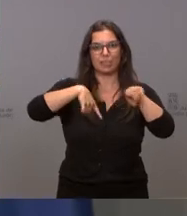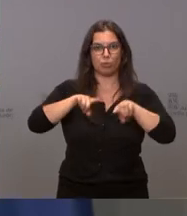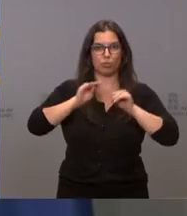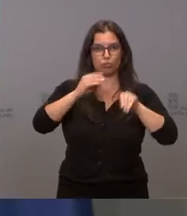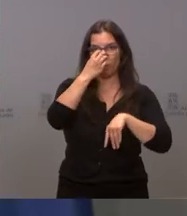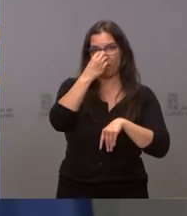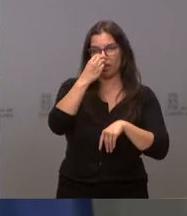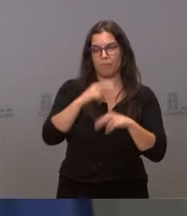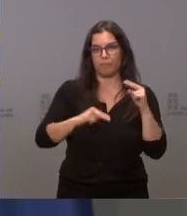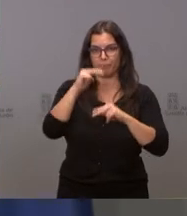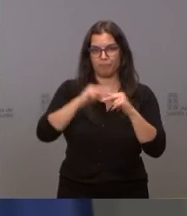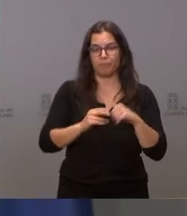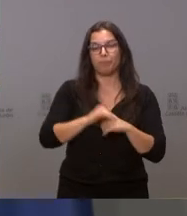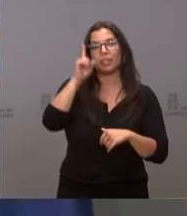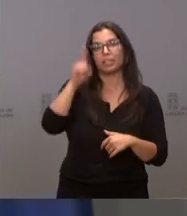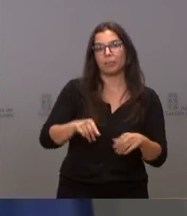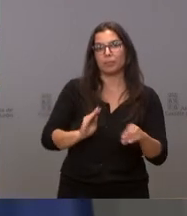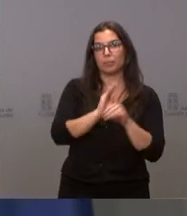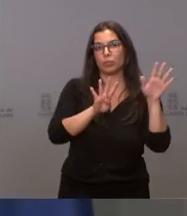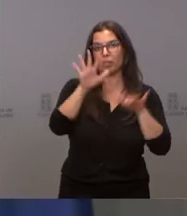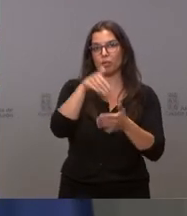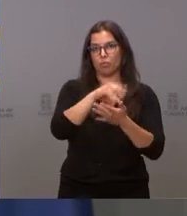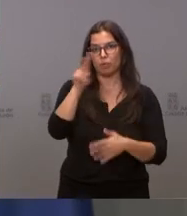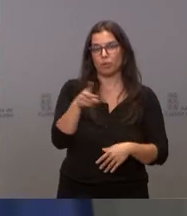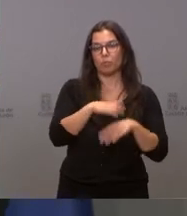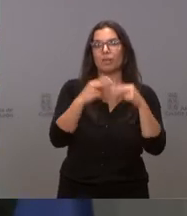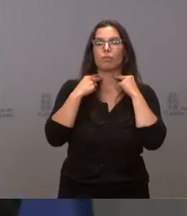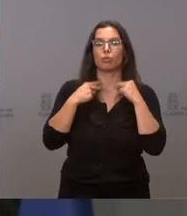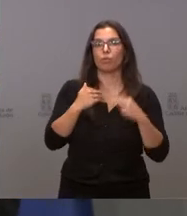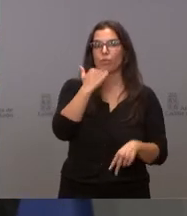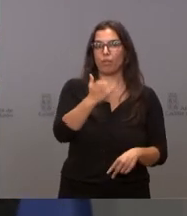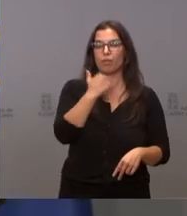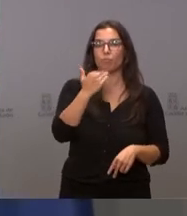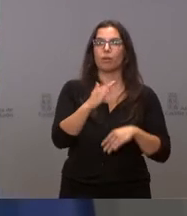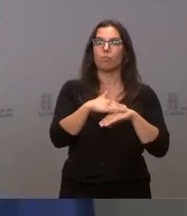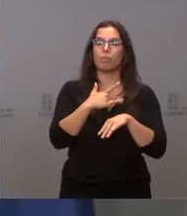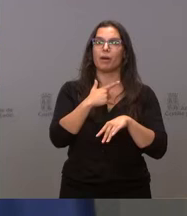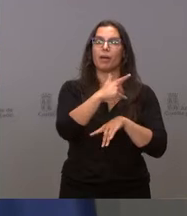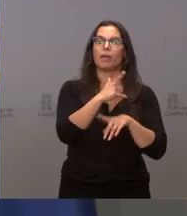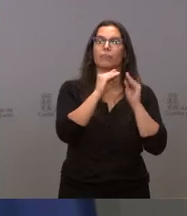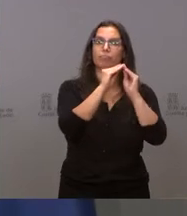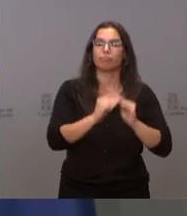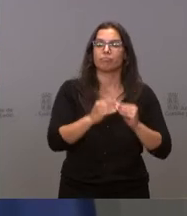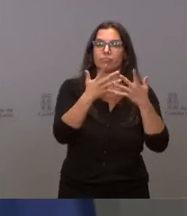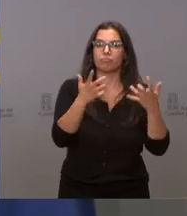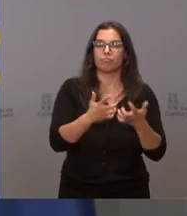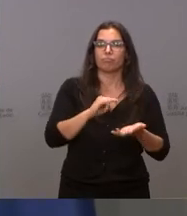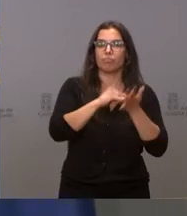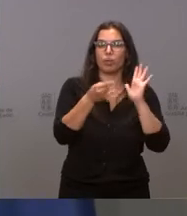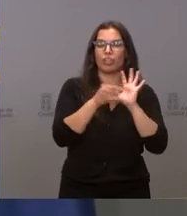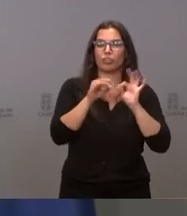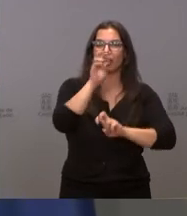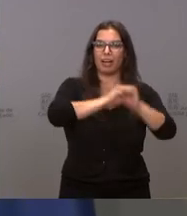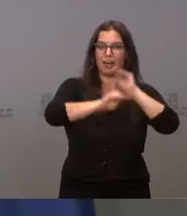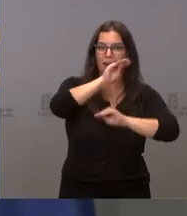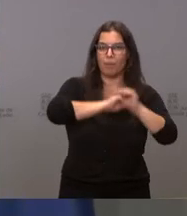Campo y destina también 95.000 euros a la Diputación de Zamora para la redacción del proyecto de reparación